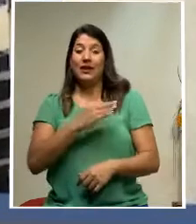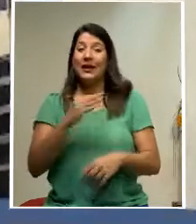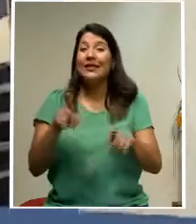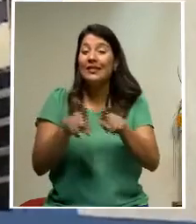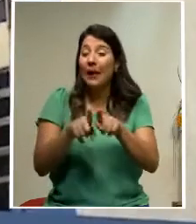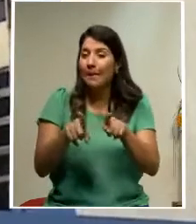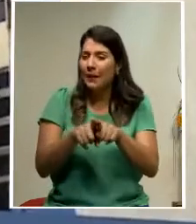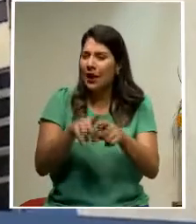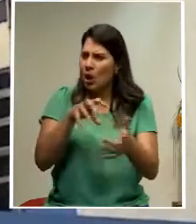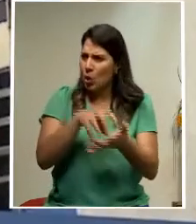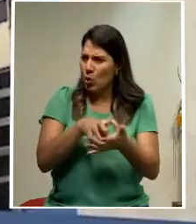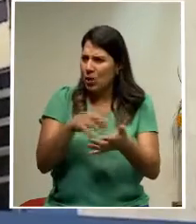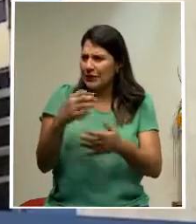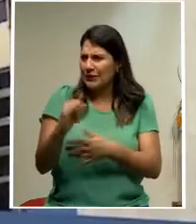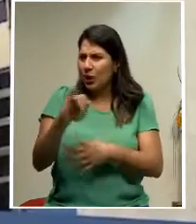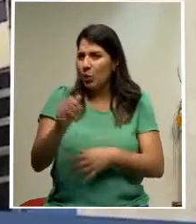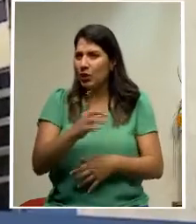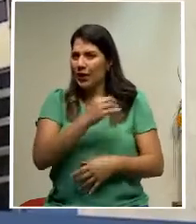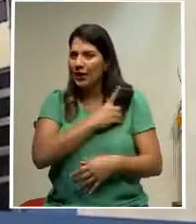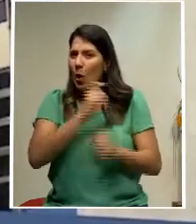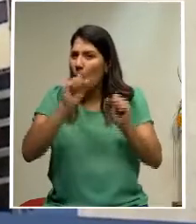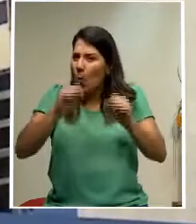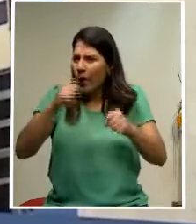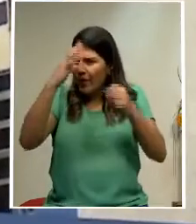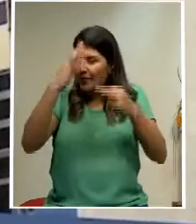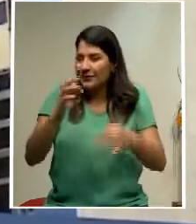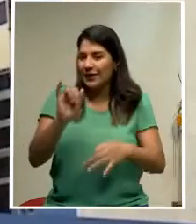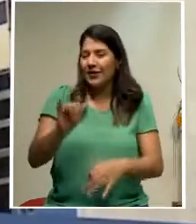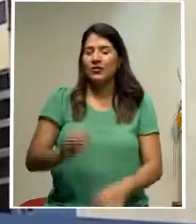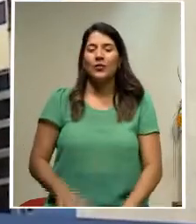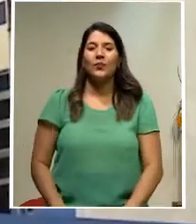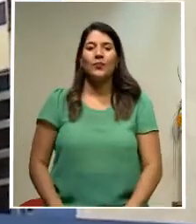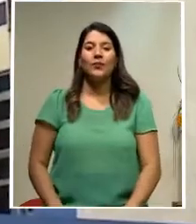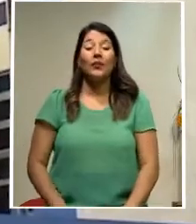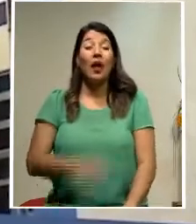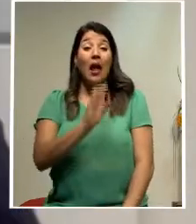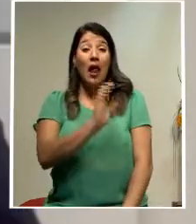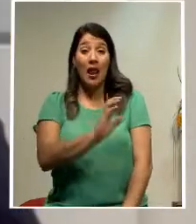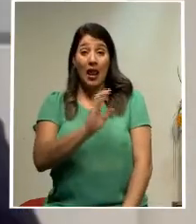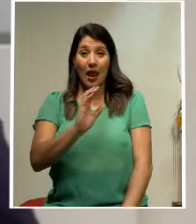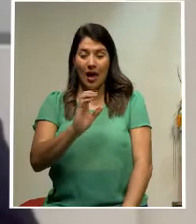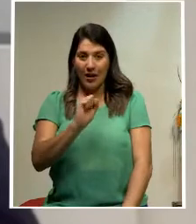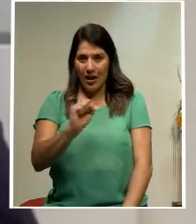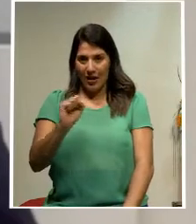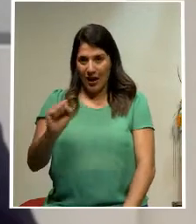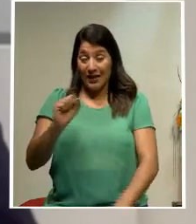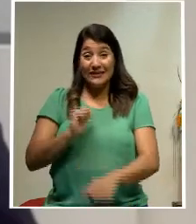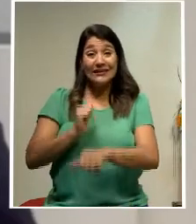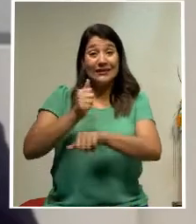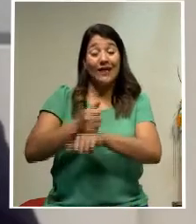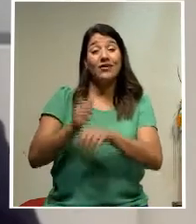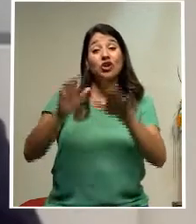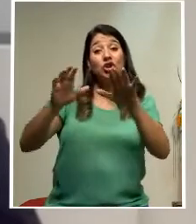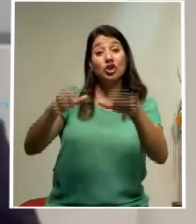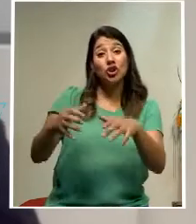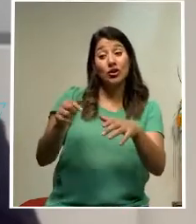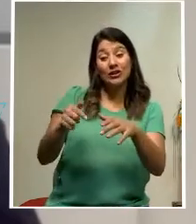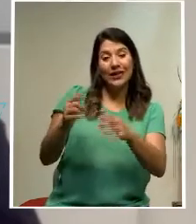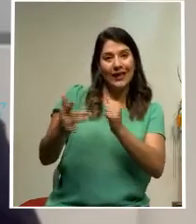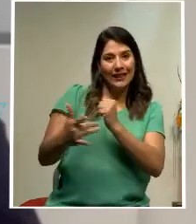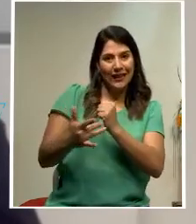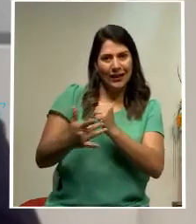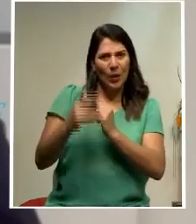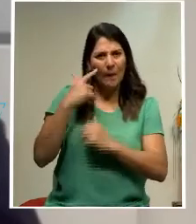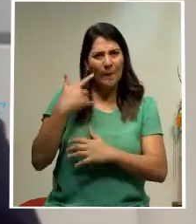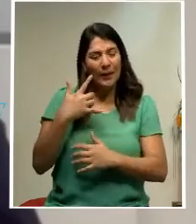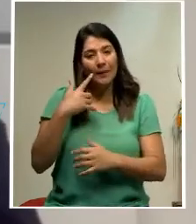en duda si la misma Junta Directiva puede tomar estas decisiones. La Caja conformó un comité técnico para